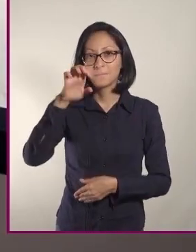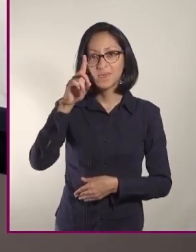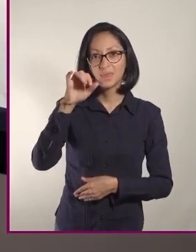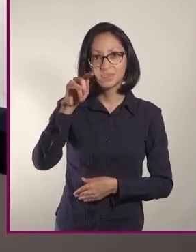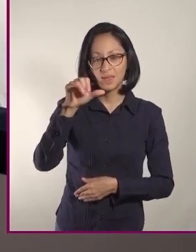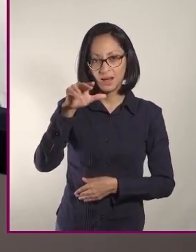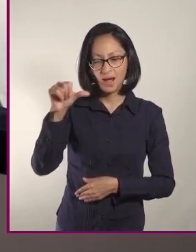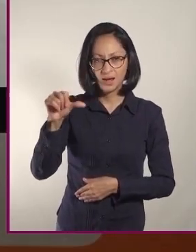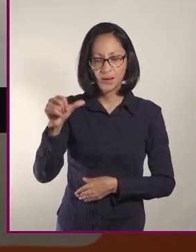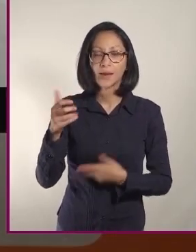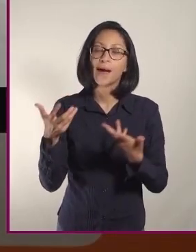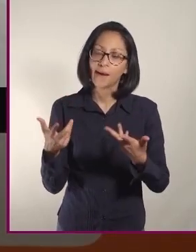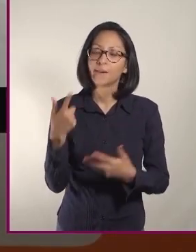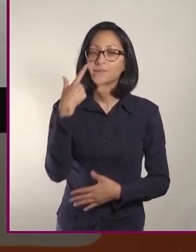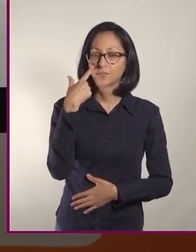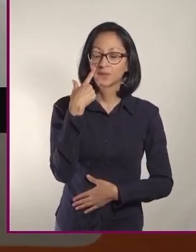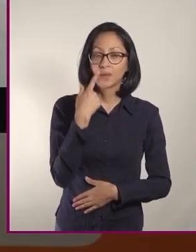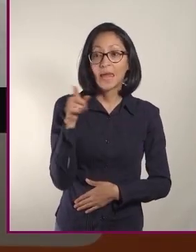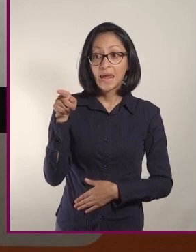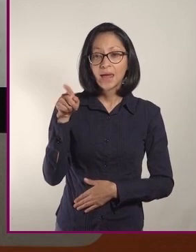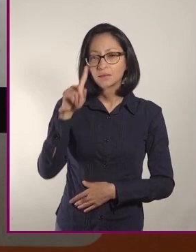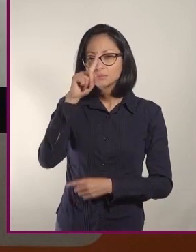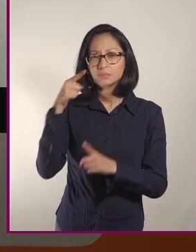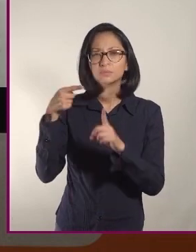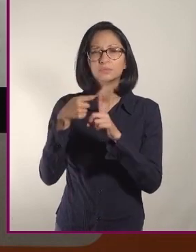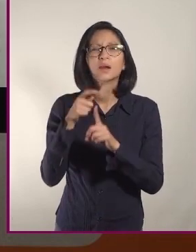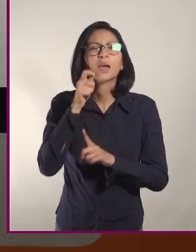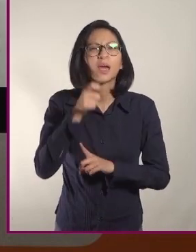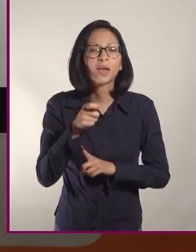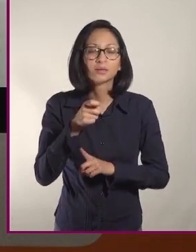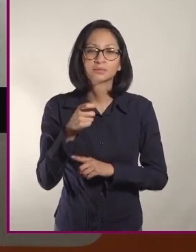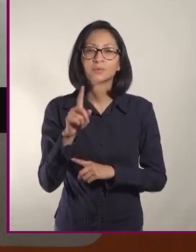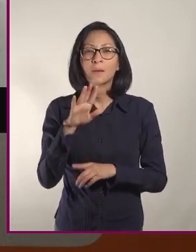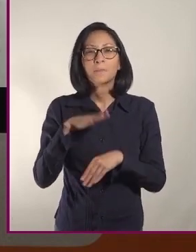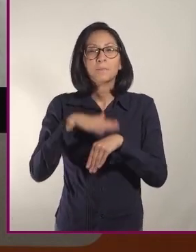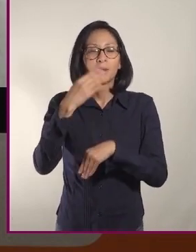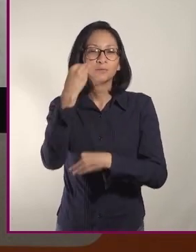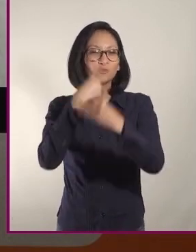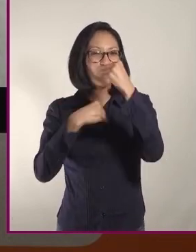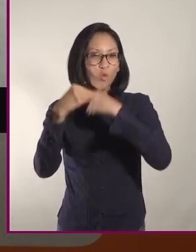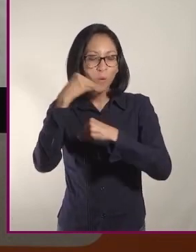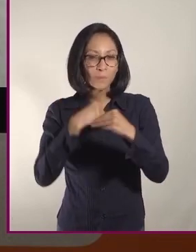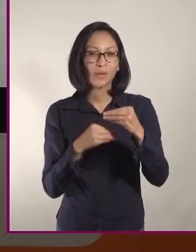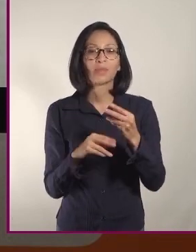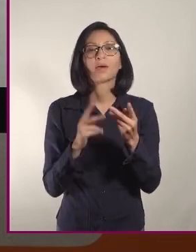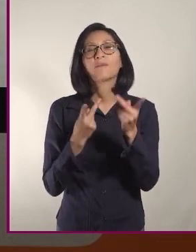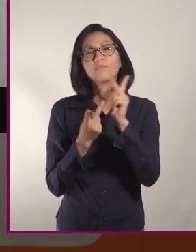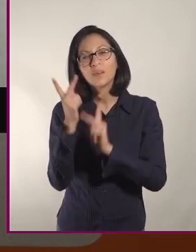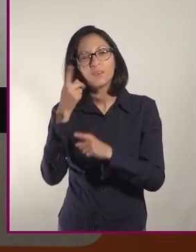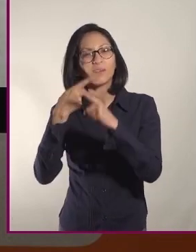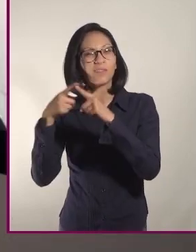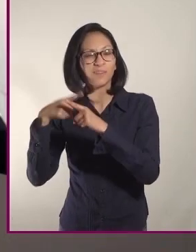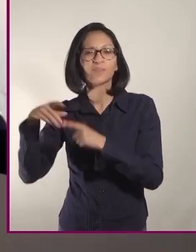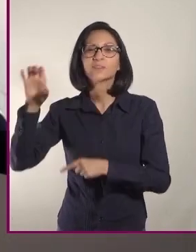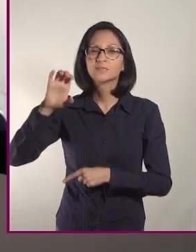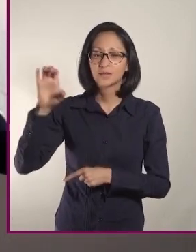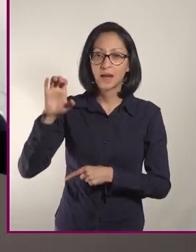Bueno, la dieta mediterránea se basa principalmente en alimentos vegetales o cereales en lugar de alimentos animales.